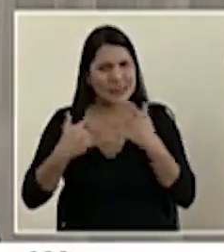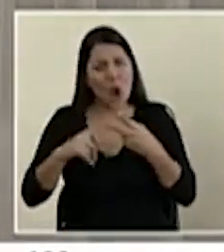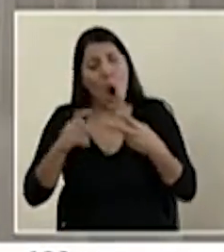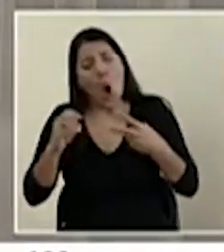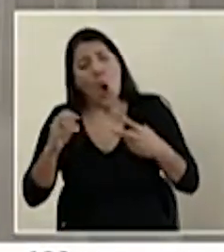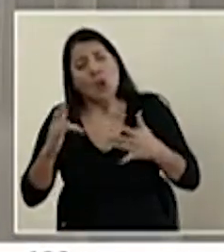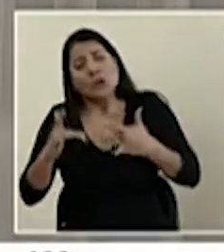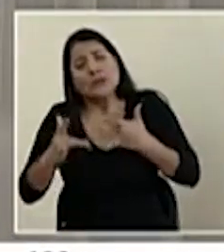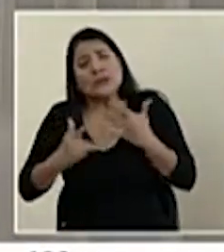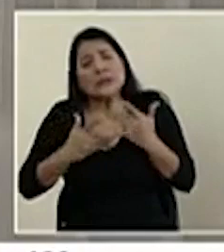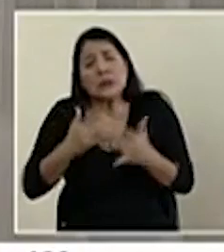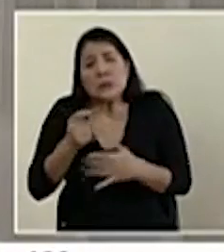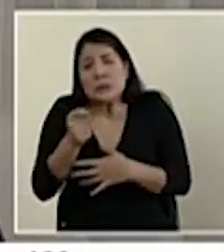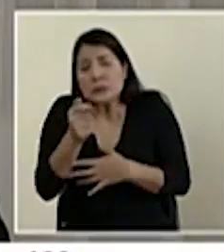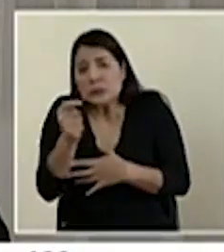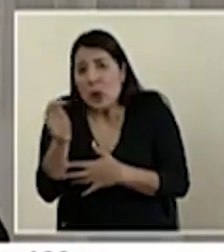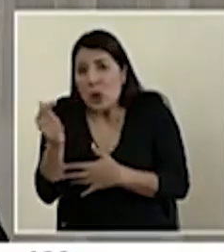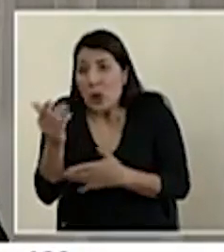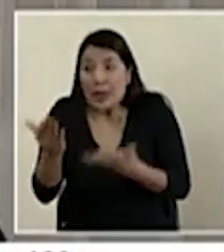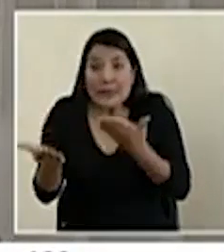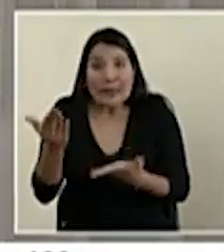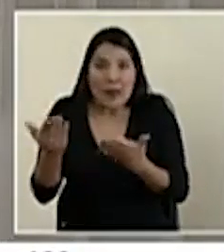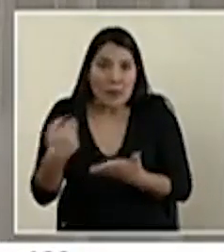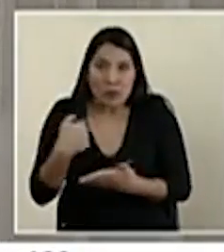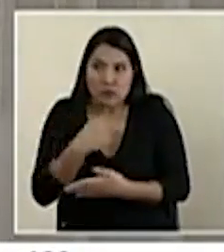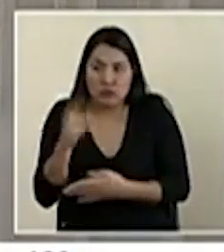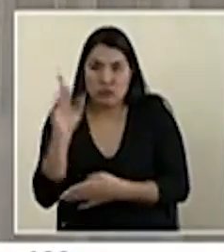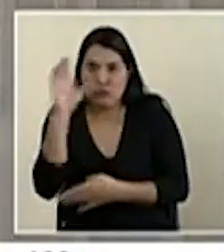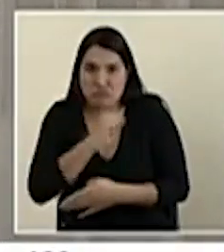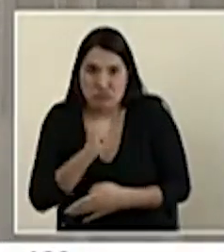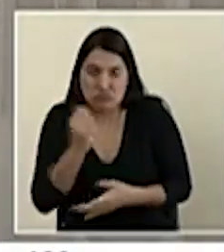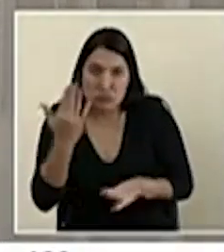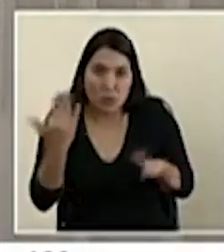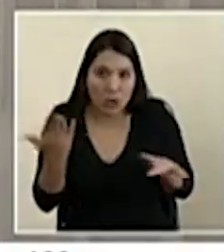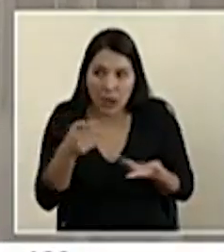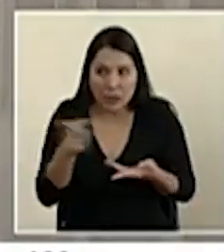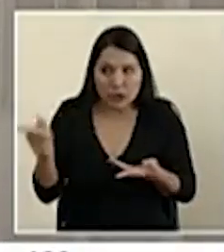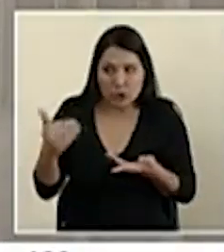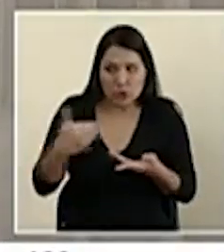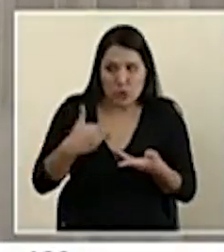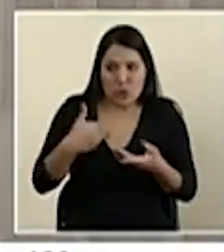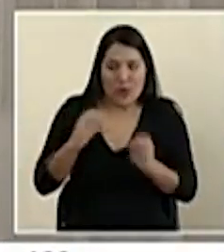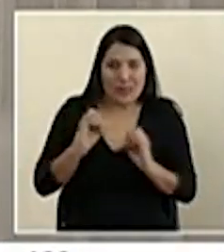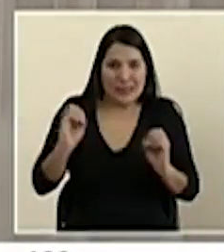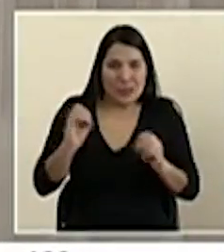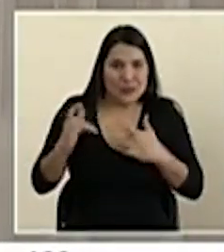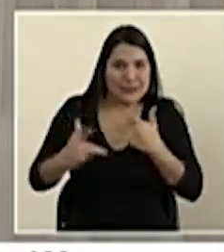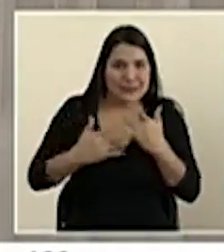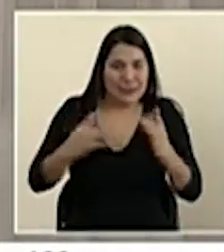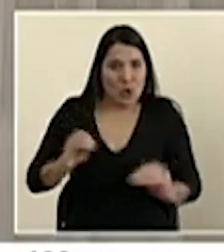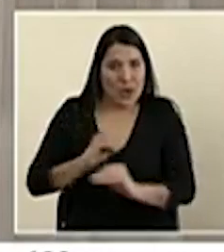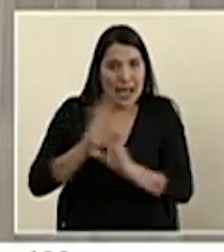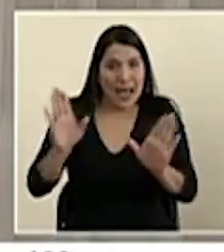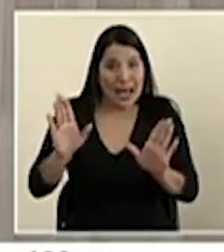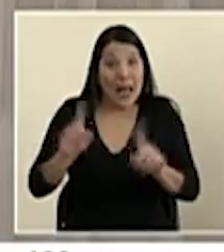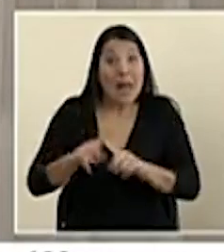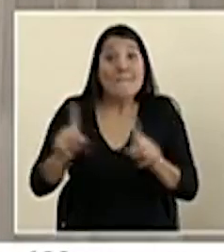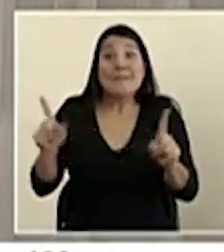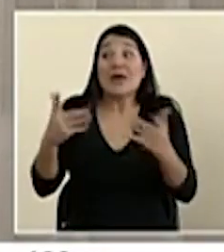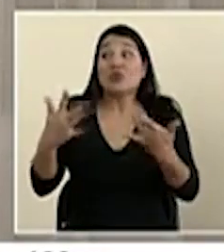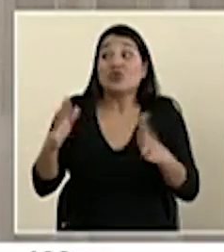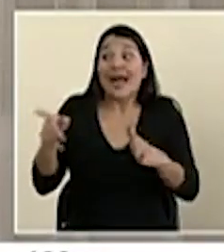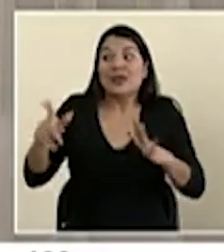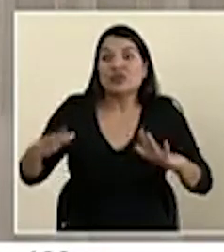sistema eventualmente pudo no haberlos captado porque no manifestaron ningún síntoma o signo claro de COVID-19, pero que ya fueron